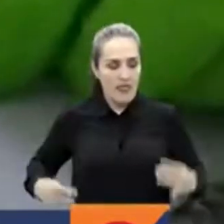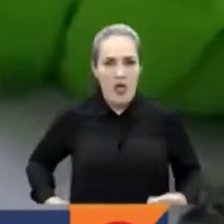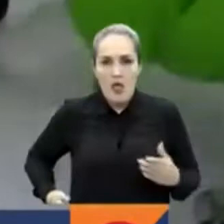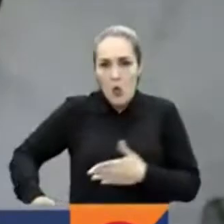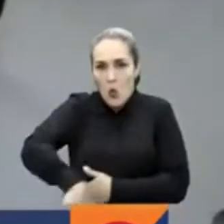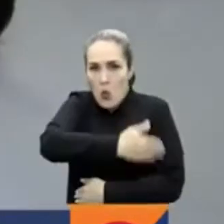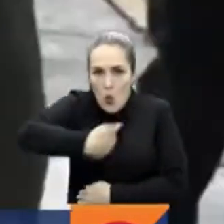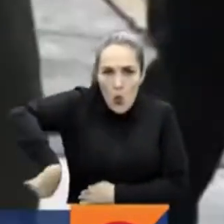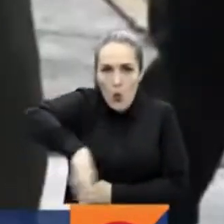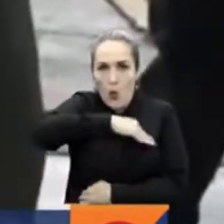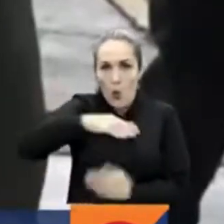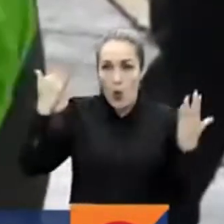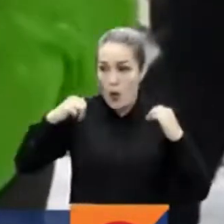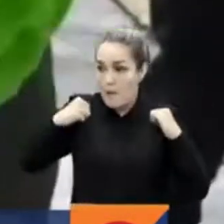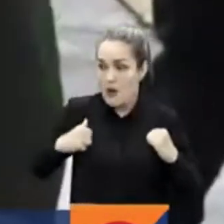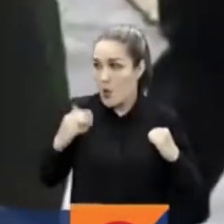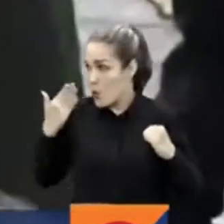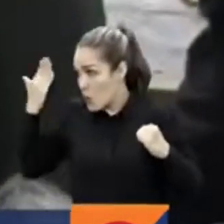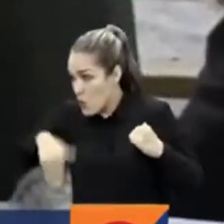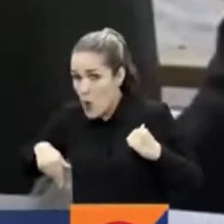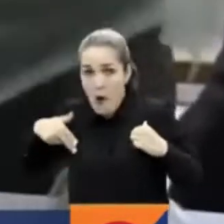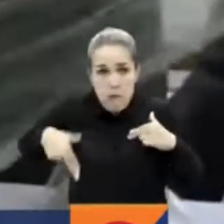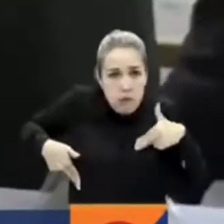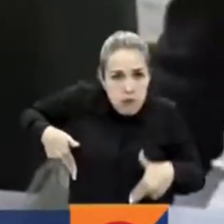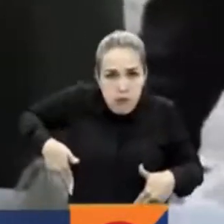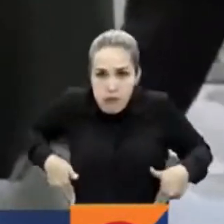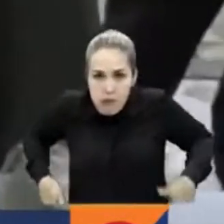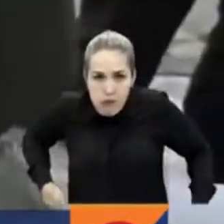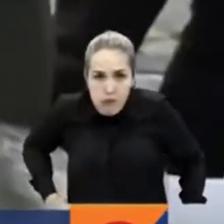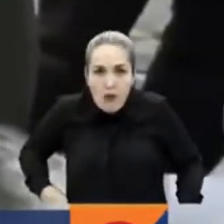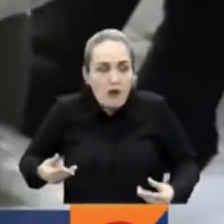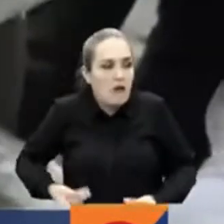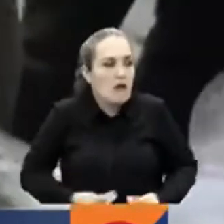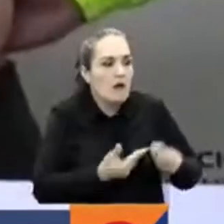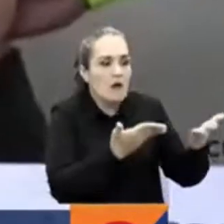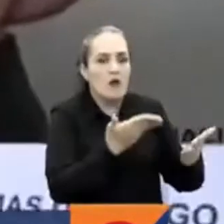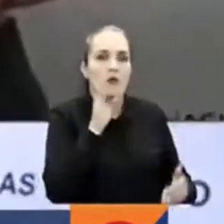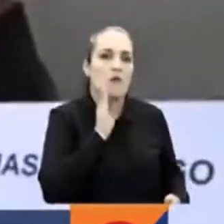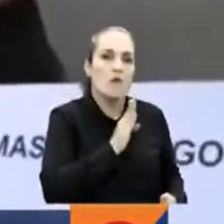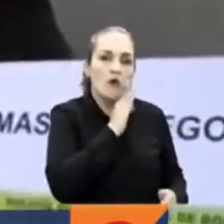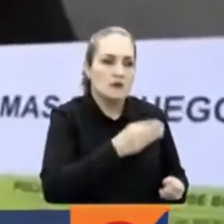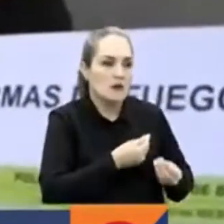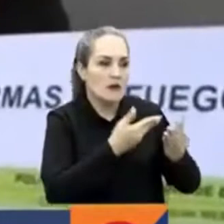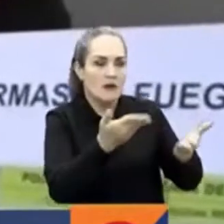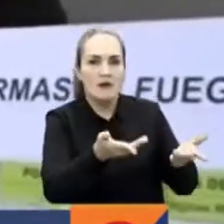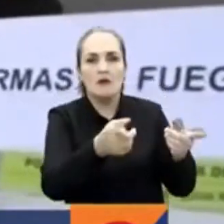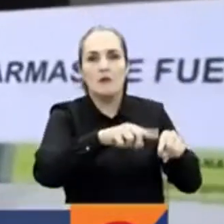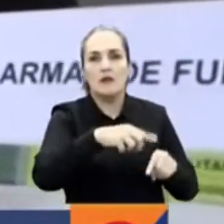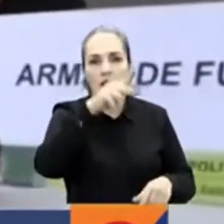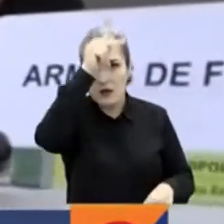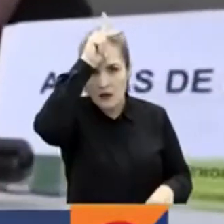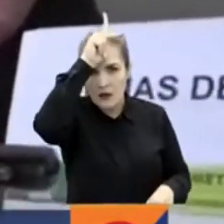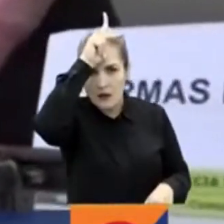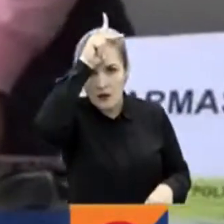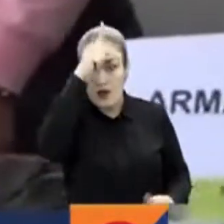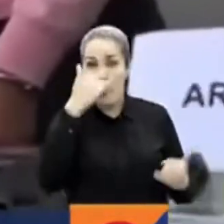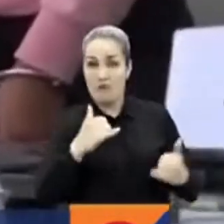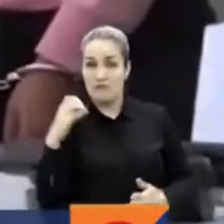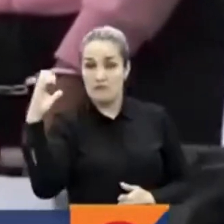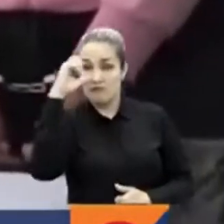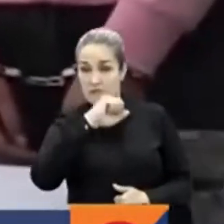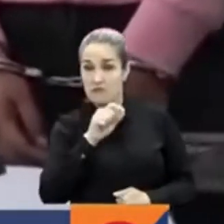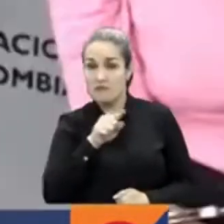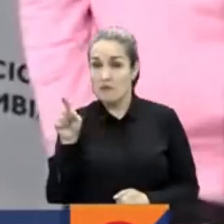en maletas que sería entregado a grupos criminales en Bosa y en Kennedy. Las autoridades investigan si hacen parte de la banda